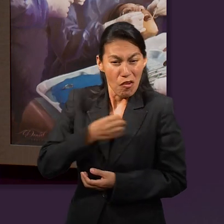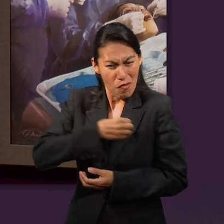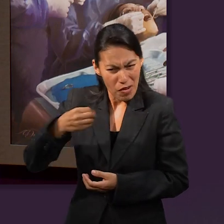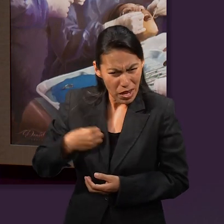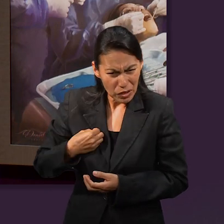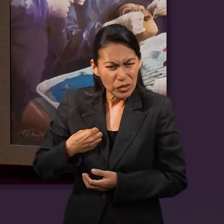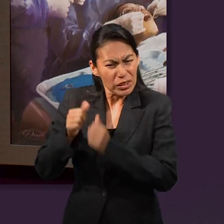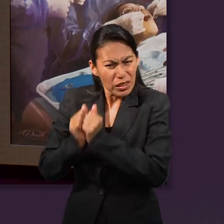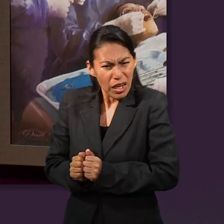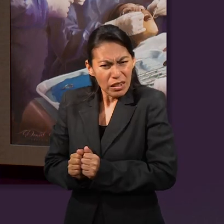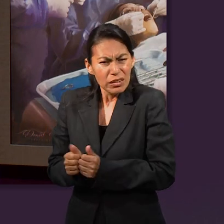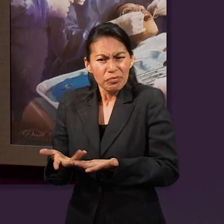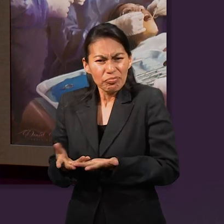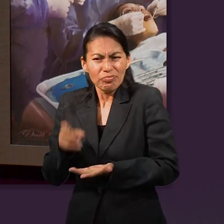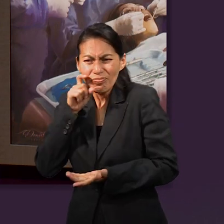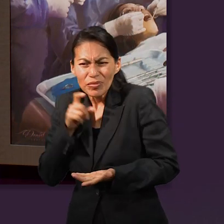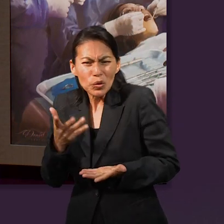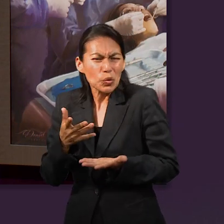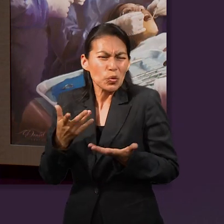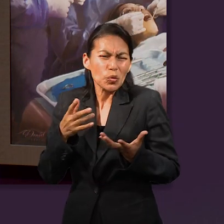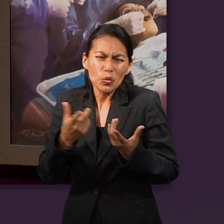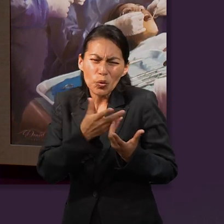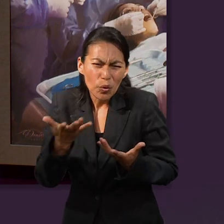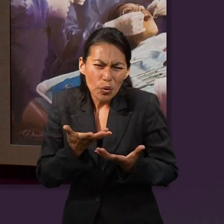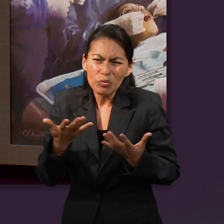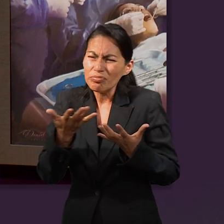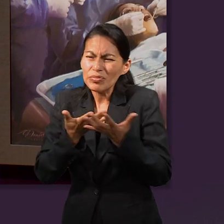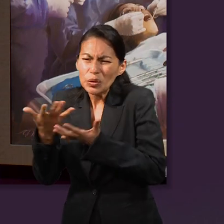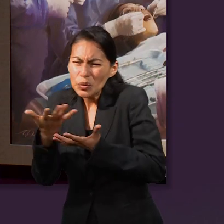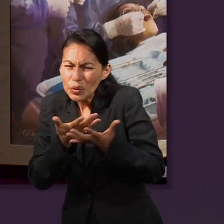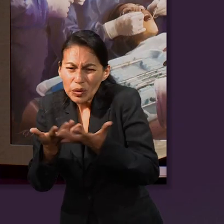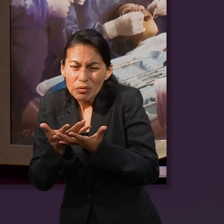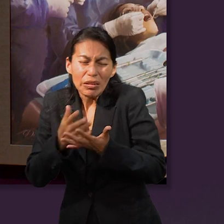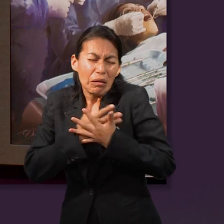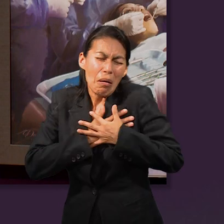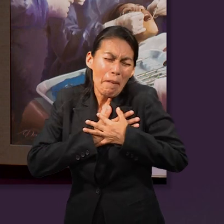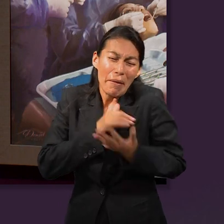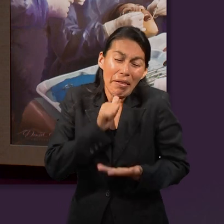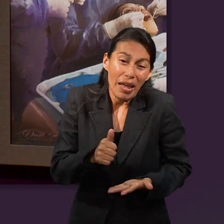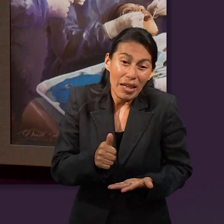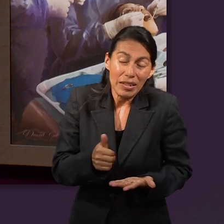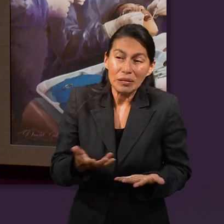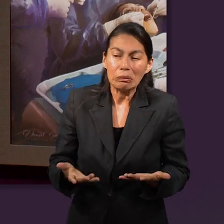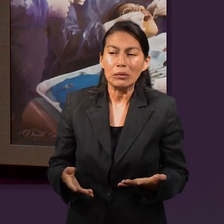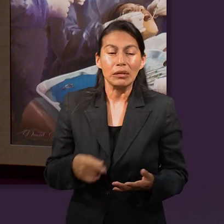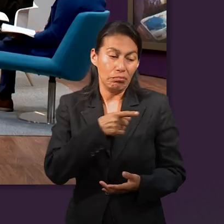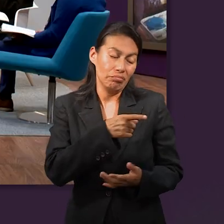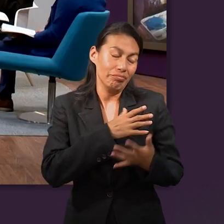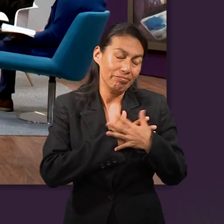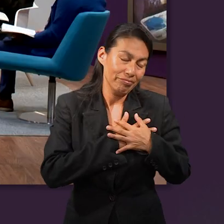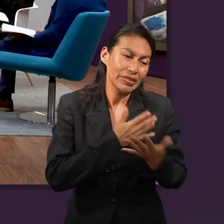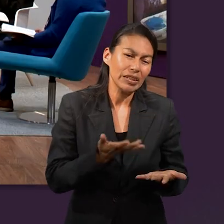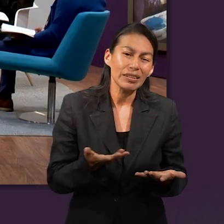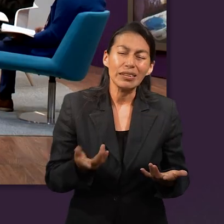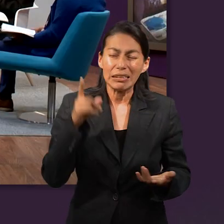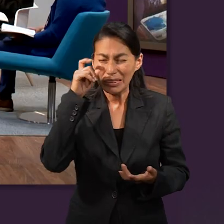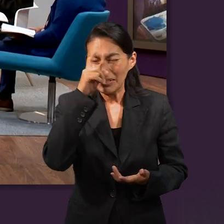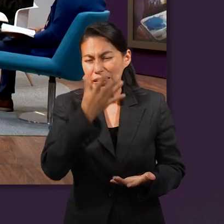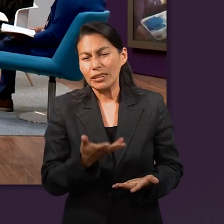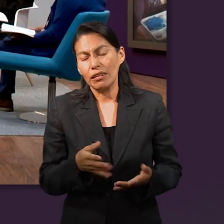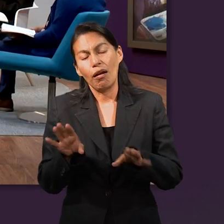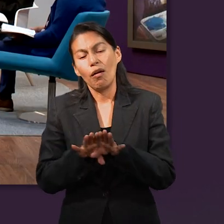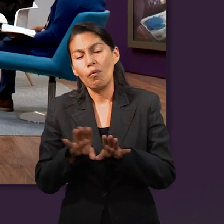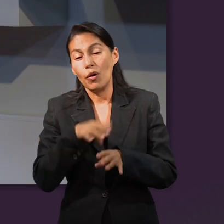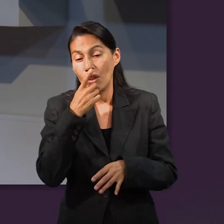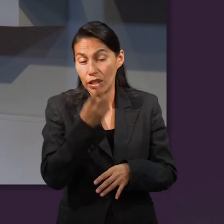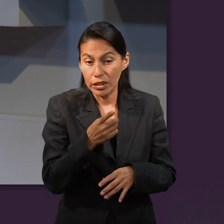obligación. Tenía que dormir con ella por obligación. Entonces, qué feo para Lea estar en una casa en donde ella no se sentía para